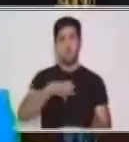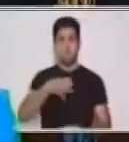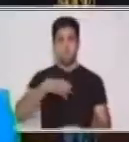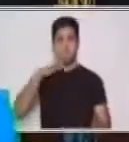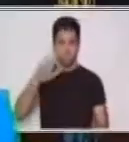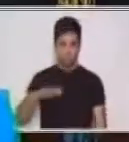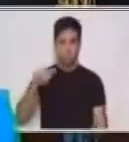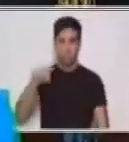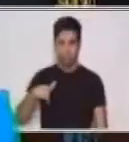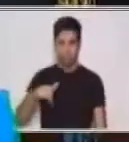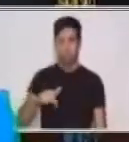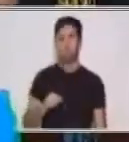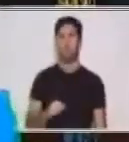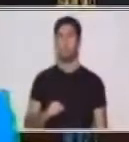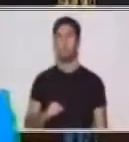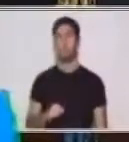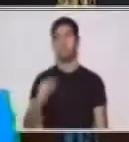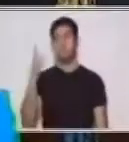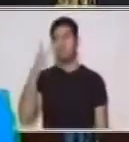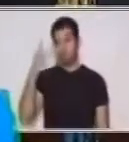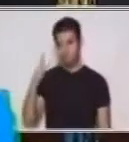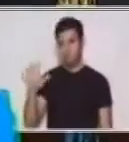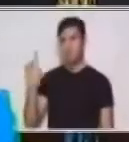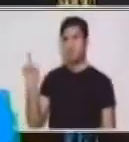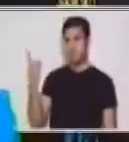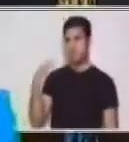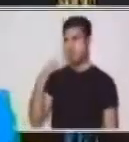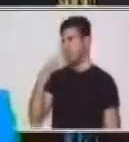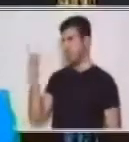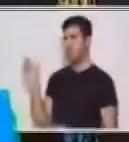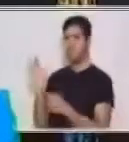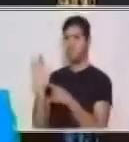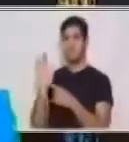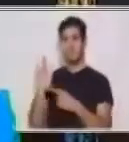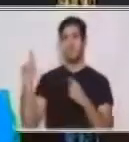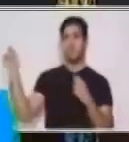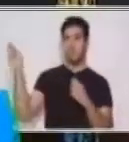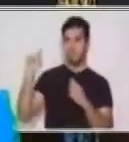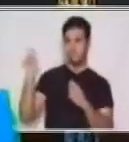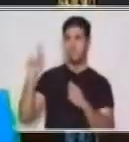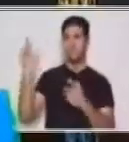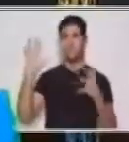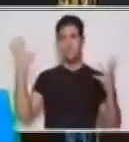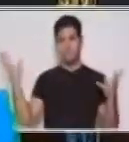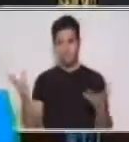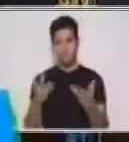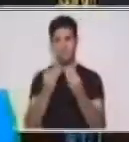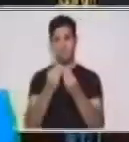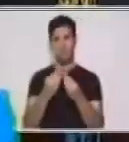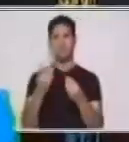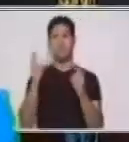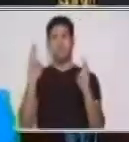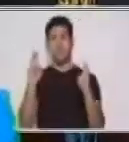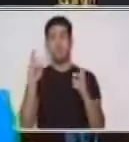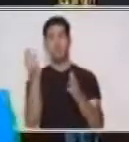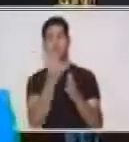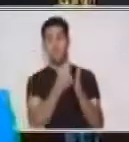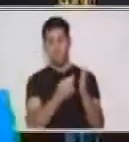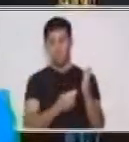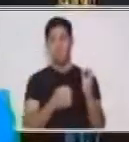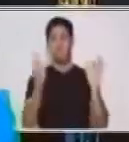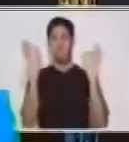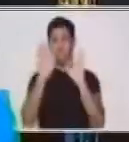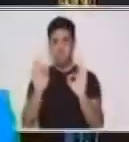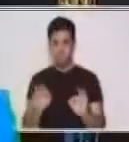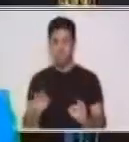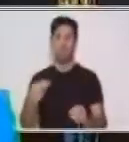cultural artístico y prueba de ello es esta manifestación artística que engloba el diseño, la forma y como